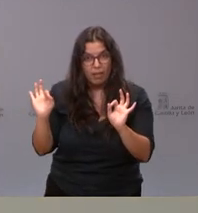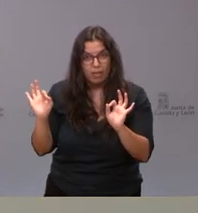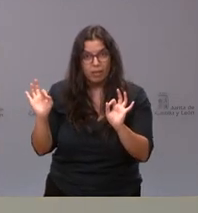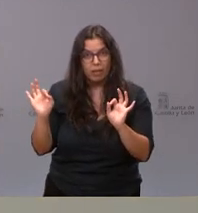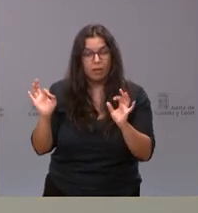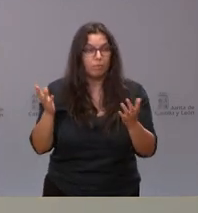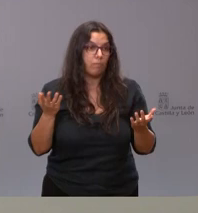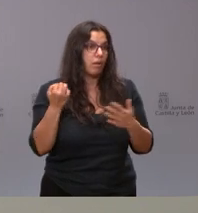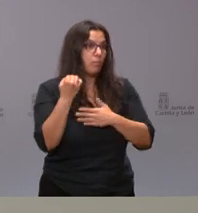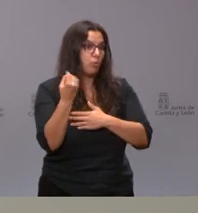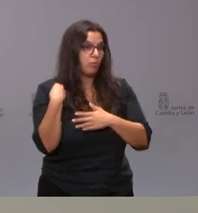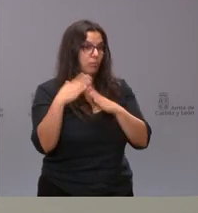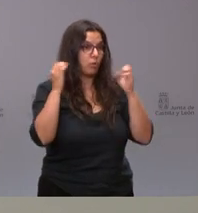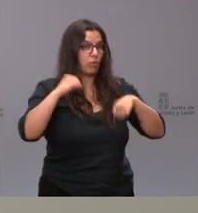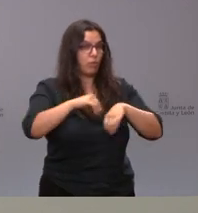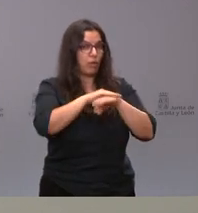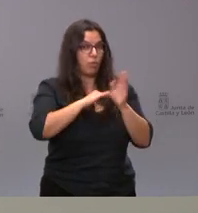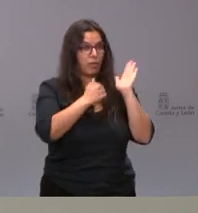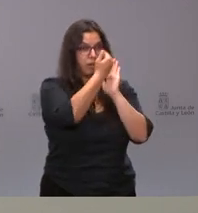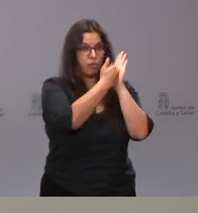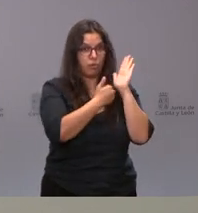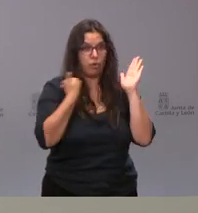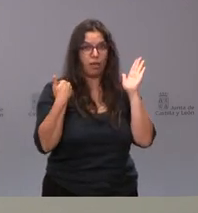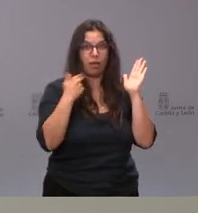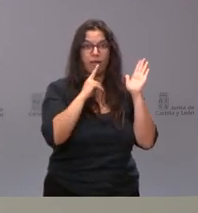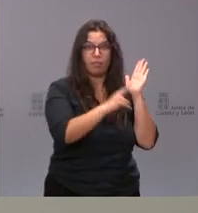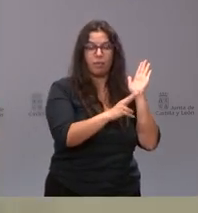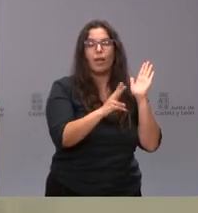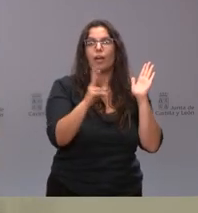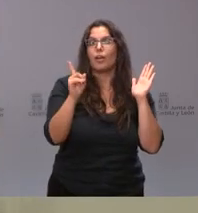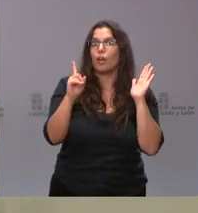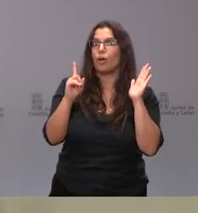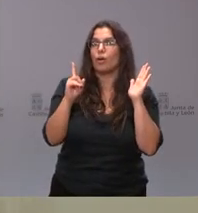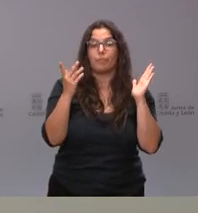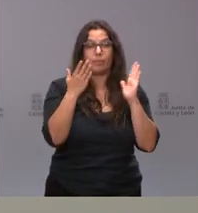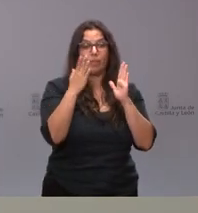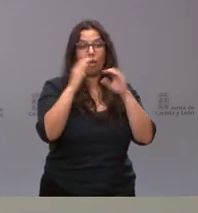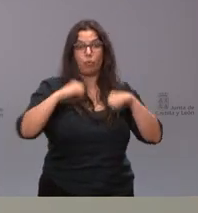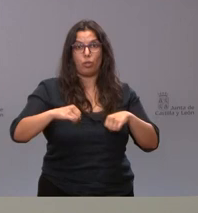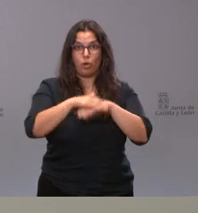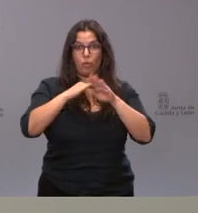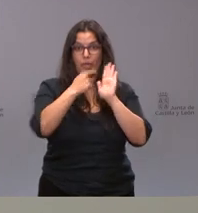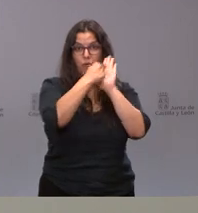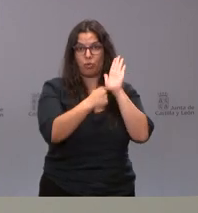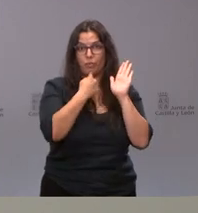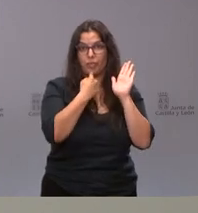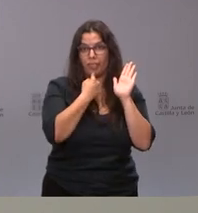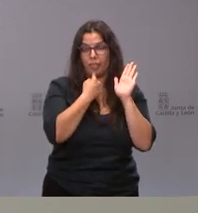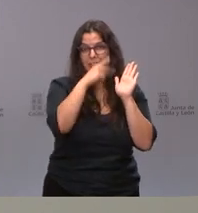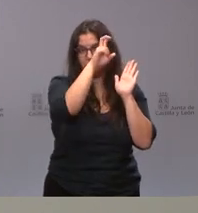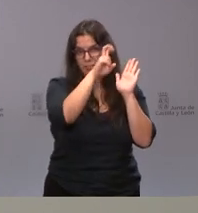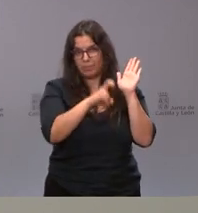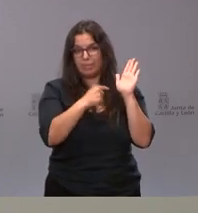Tenía la base del acuerdo de gobierno. Creo que se lo he dicho antes. Hay un acuerdo de gobierno en el que figura